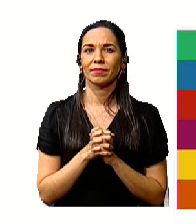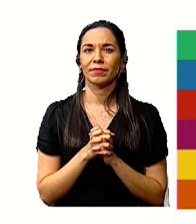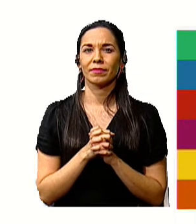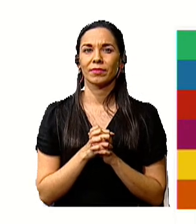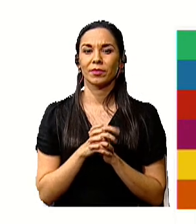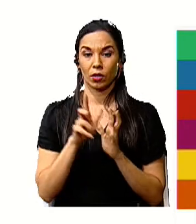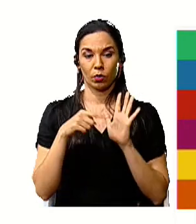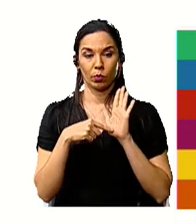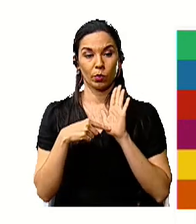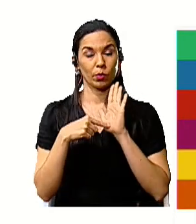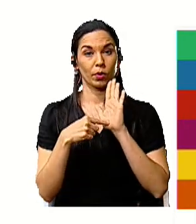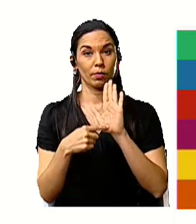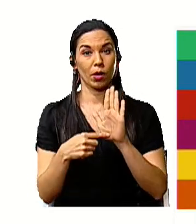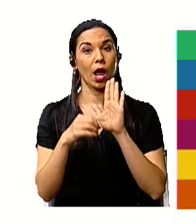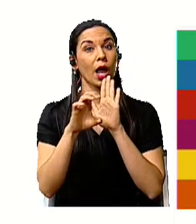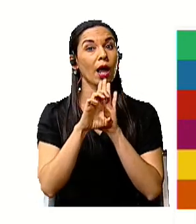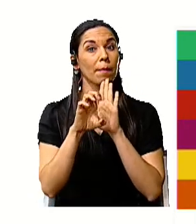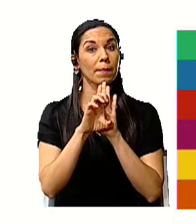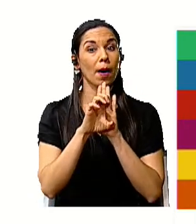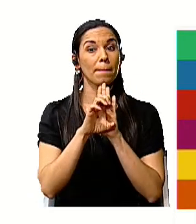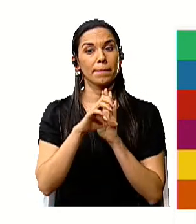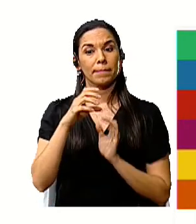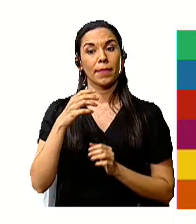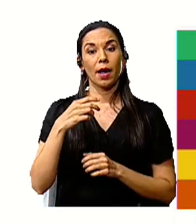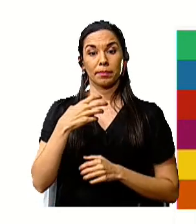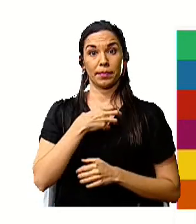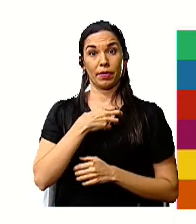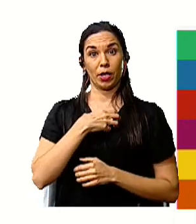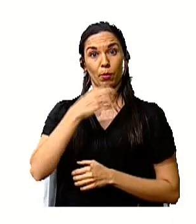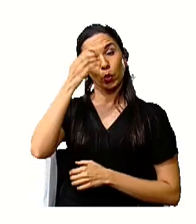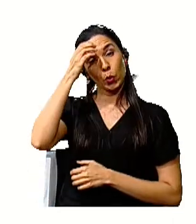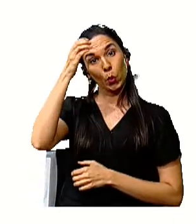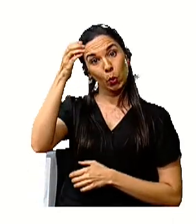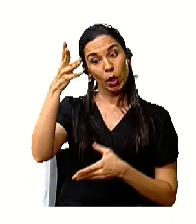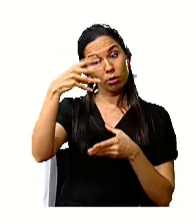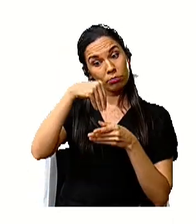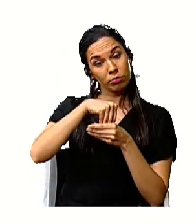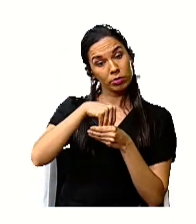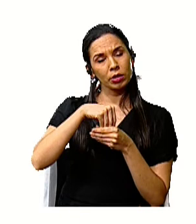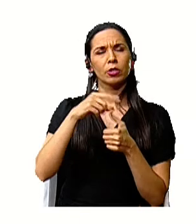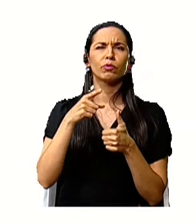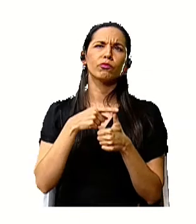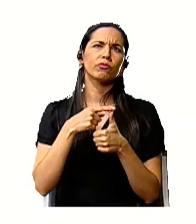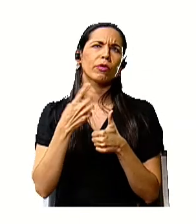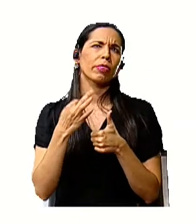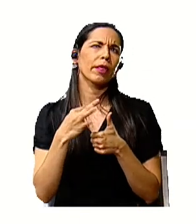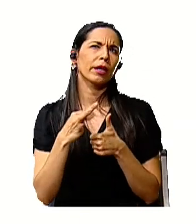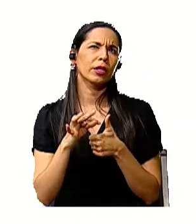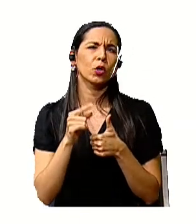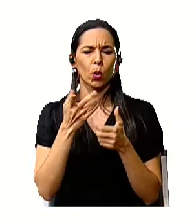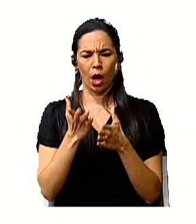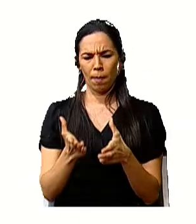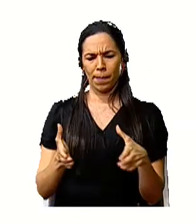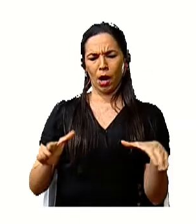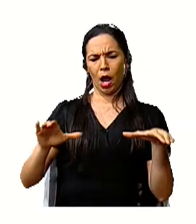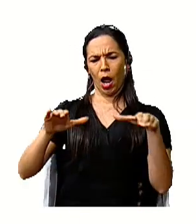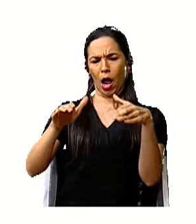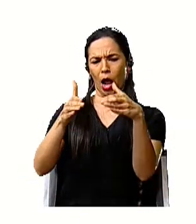representar como ejemplo el patrimonio cultural? Bueno, vamos a intentar hacer una vasija.